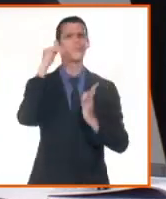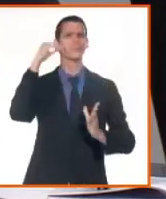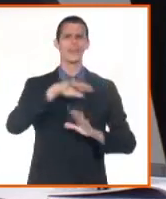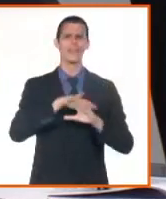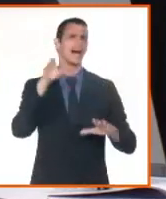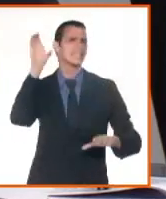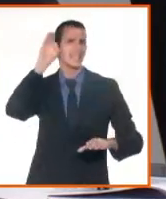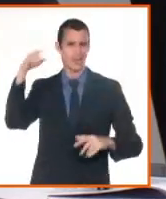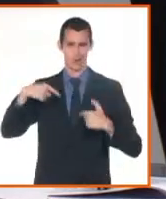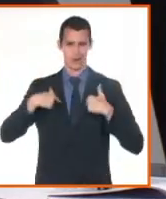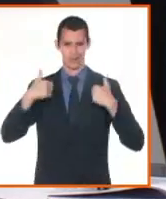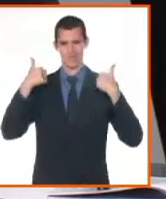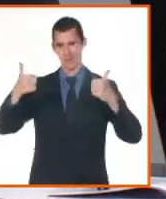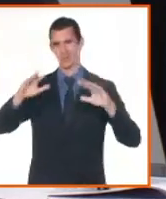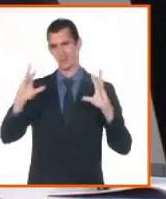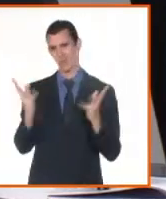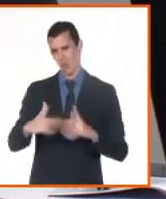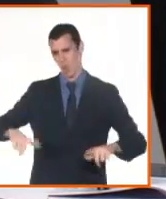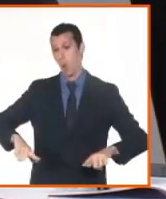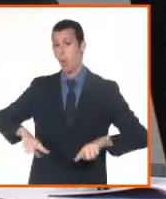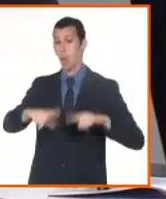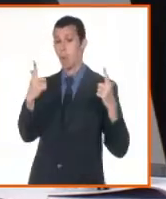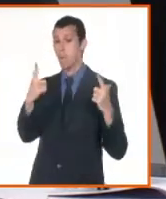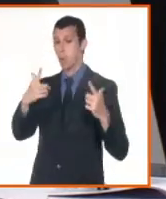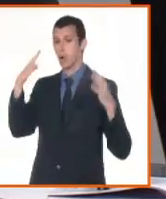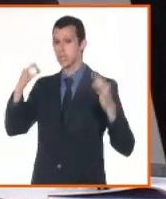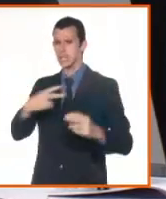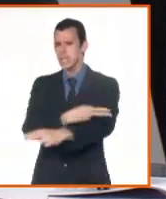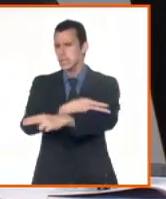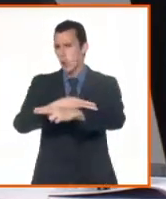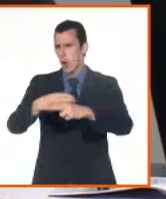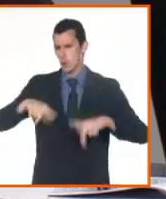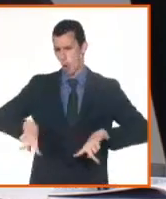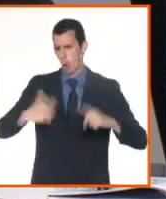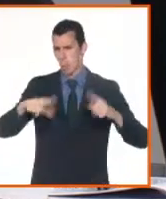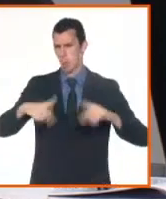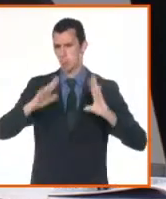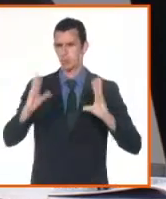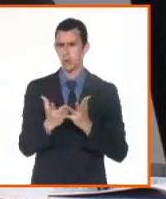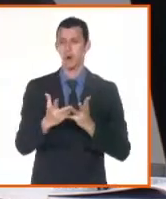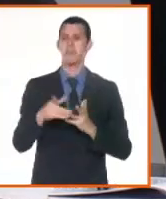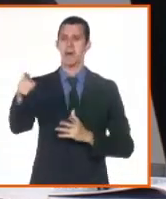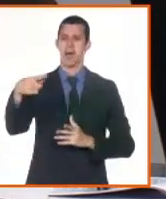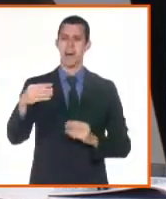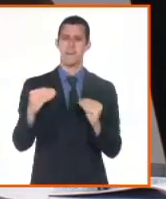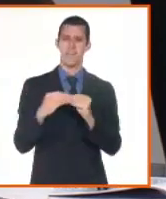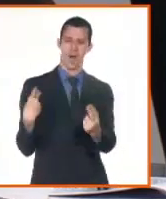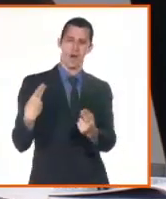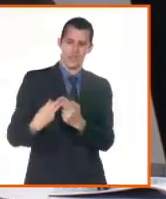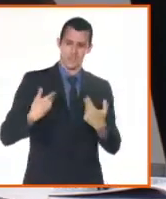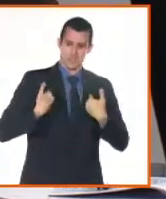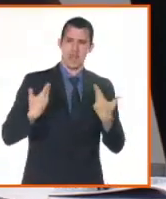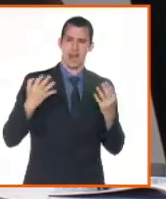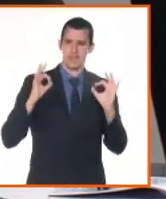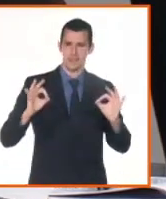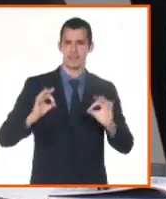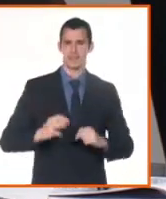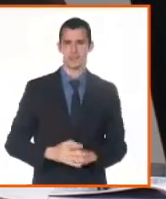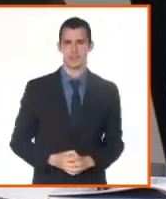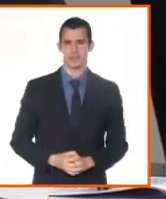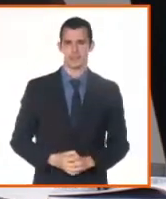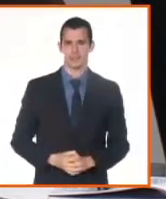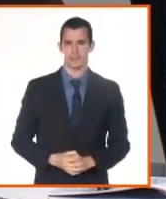donde se lleva no solo la constitución de esa sociedad. El registrado mercantil va a acompañar